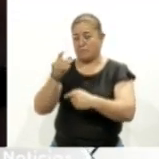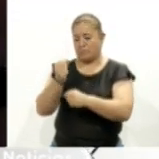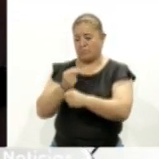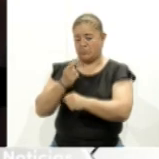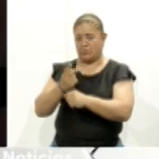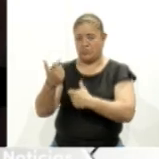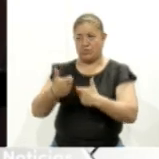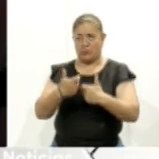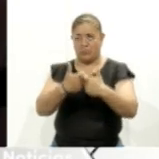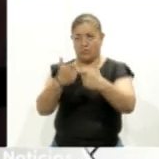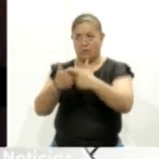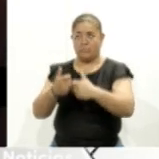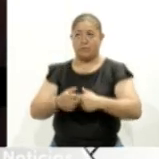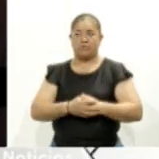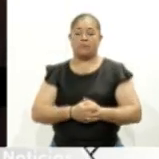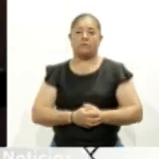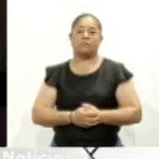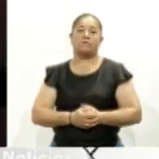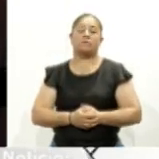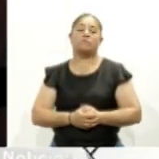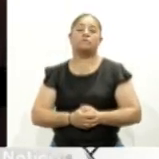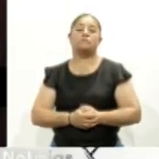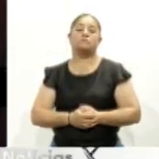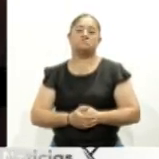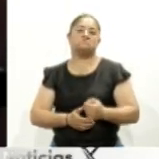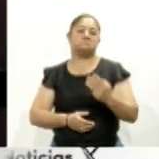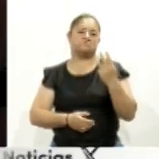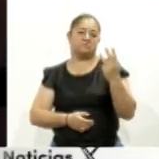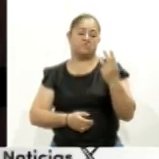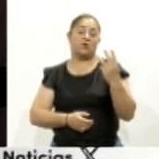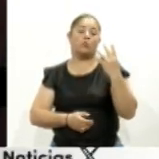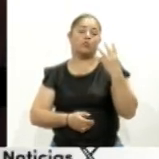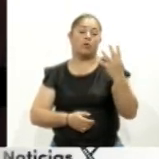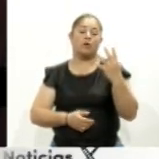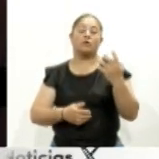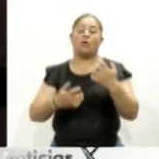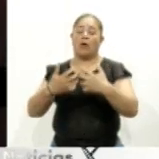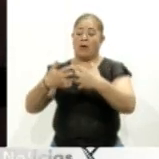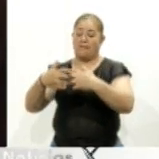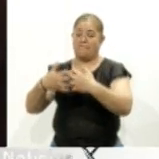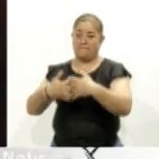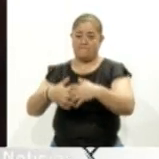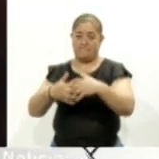Hay tres, cuatro compañías de Indonesia que